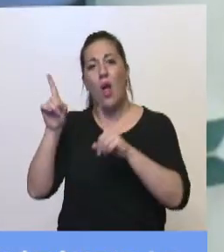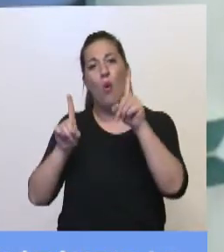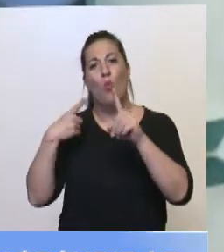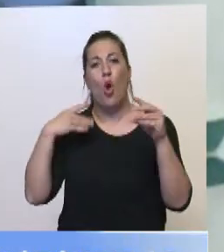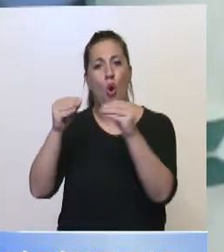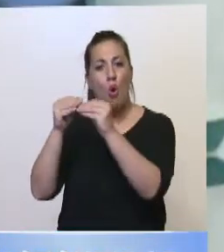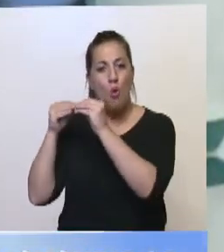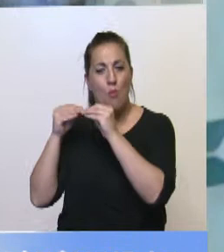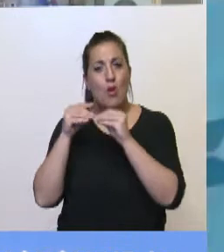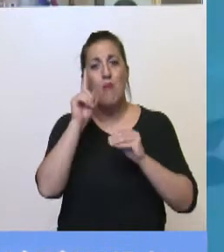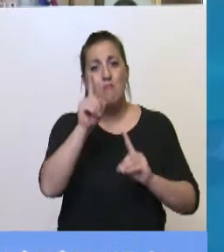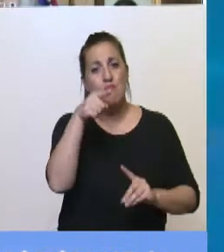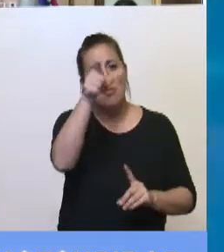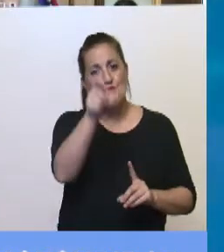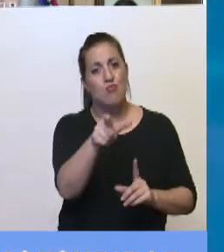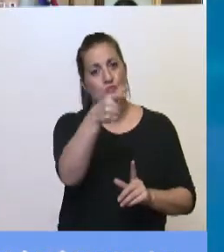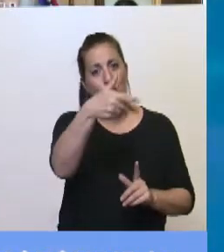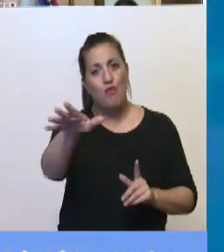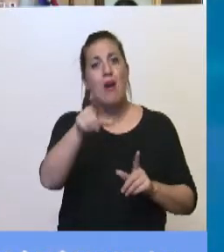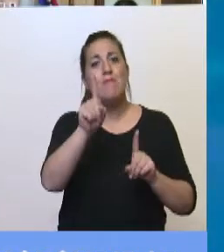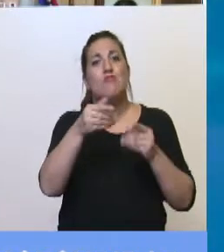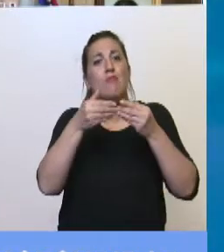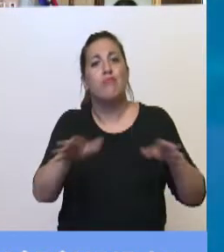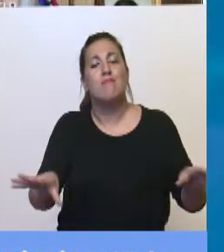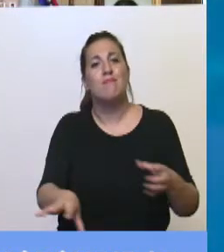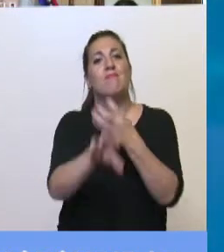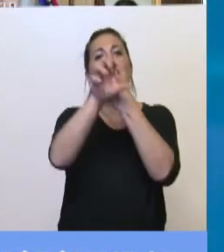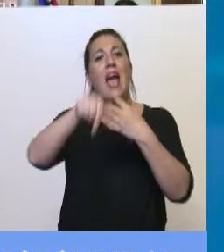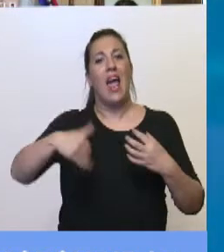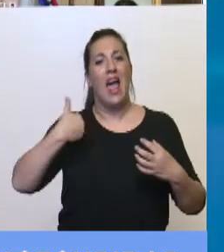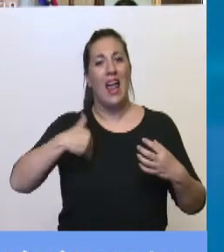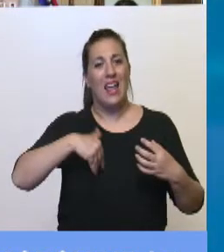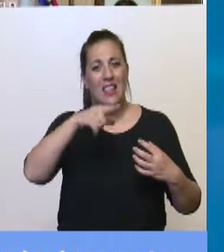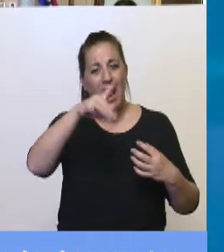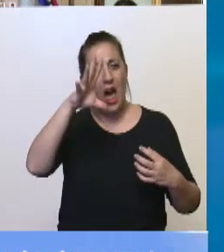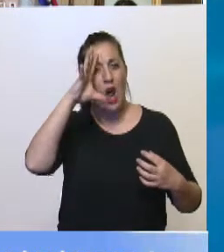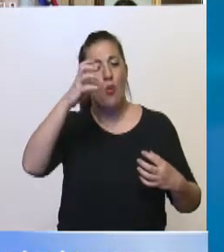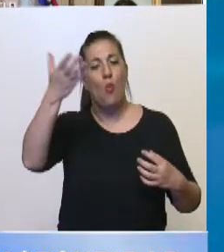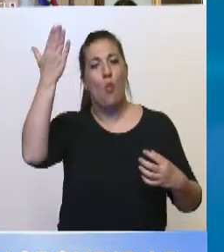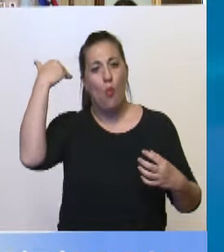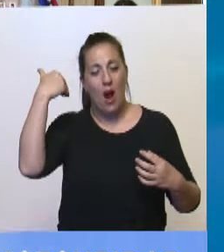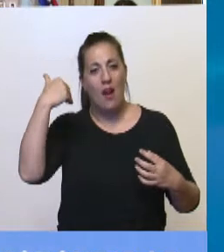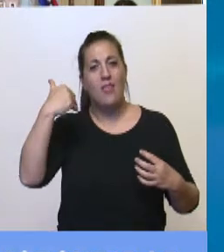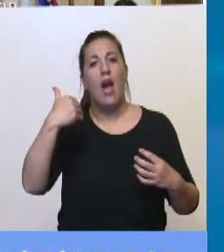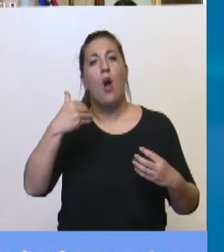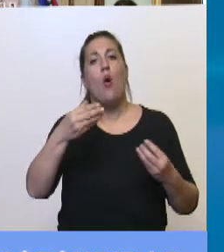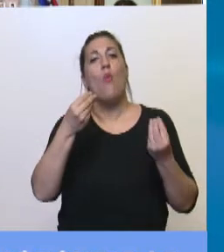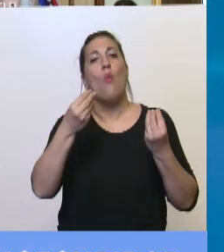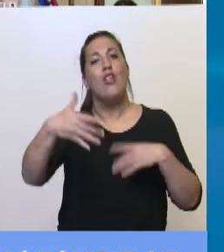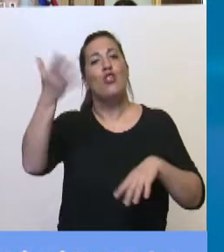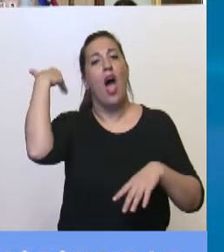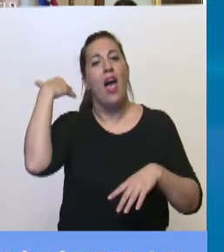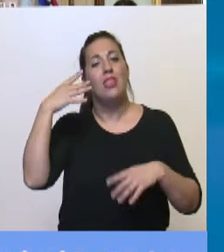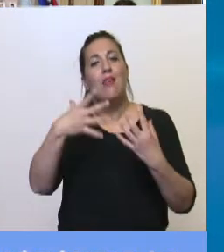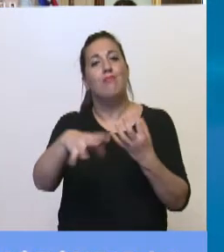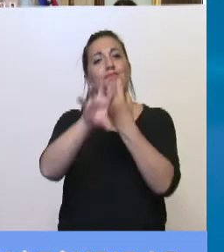amigos, que usted fue quien inauguró las videoconferencias en la Argentina, recordará cómo se hacían las